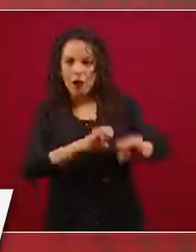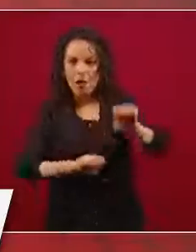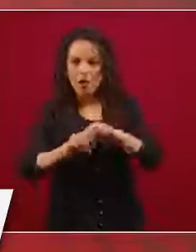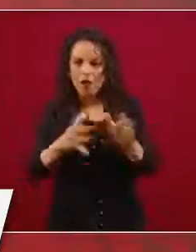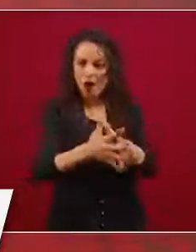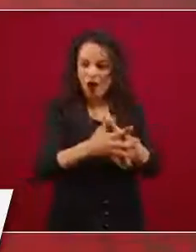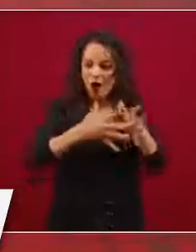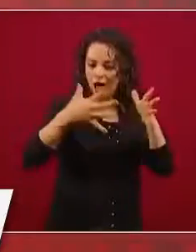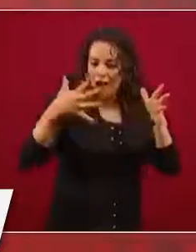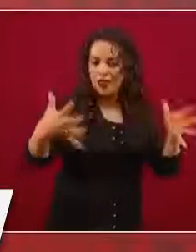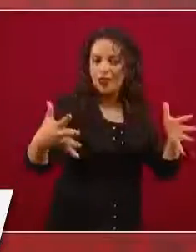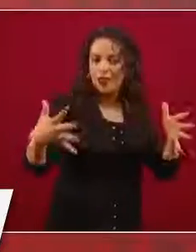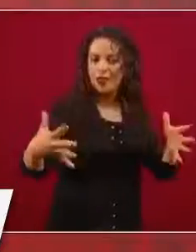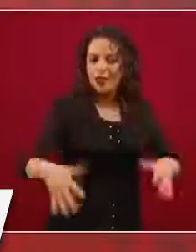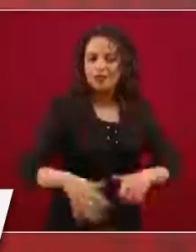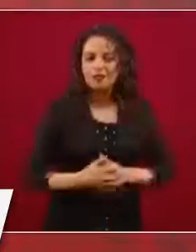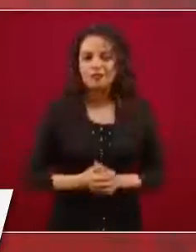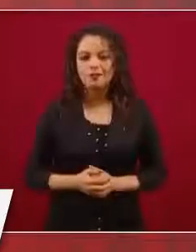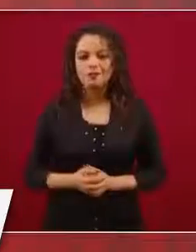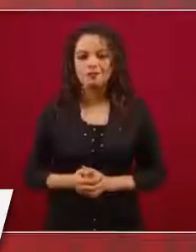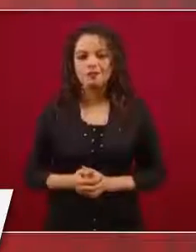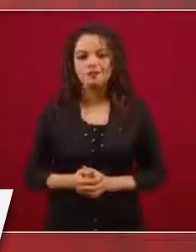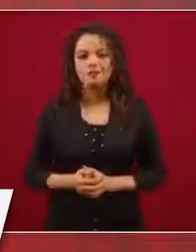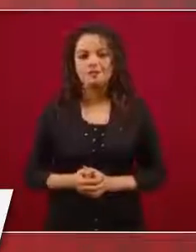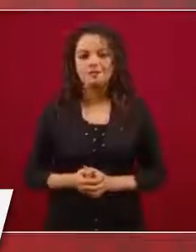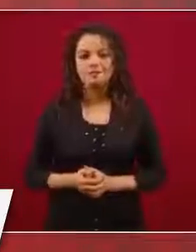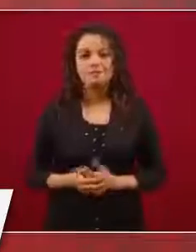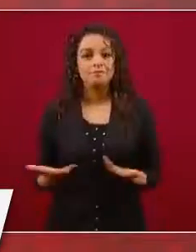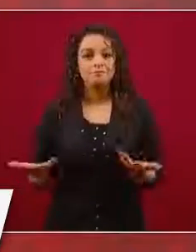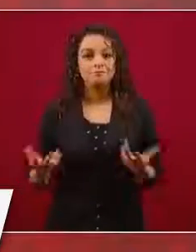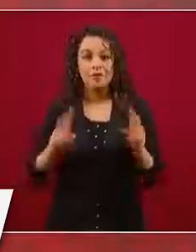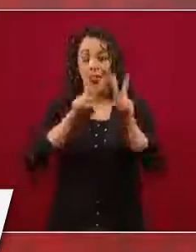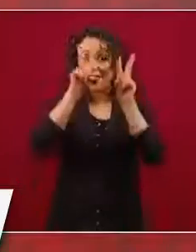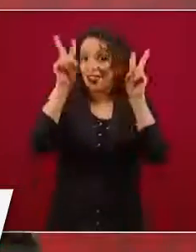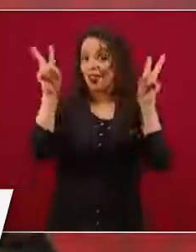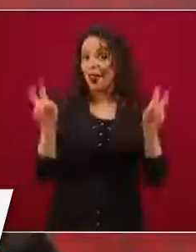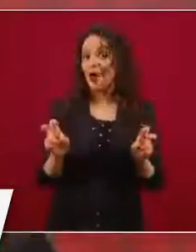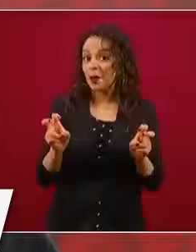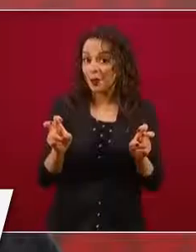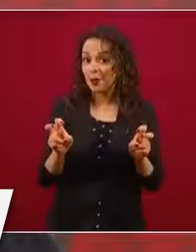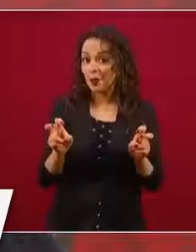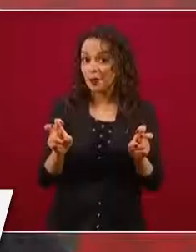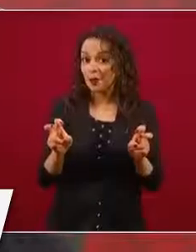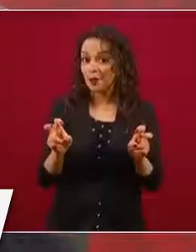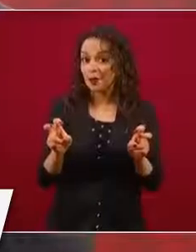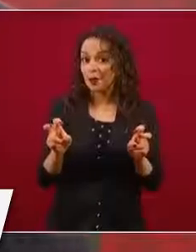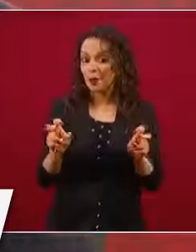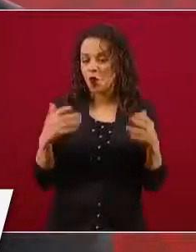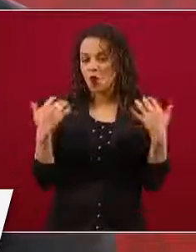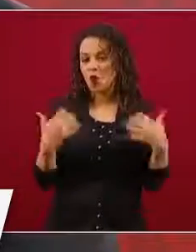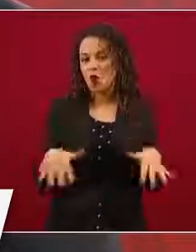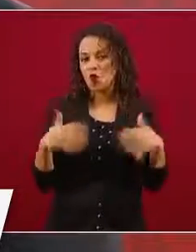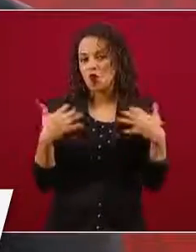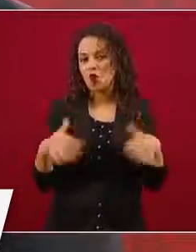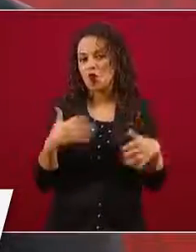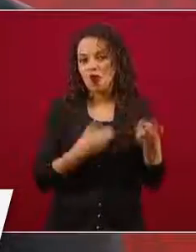o en los asuntos más lucrativos.